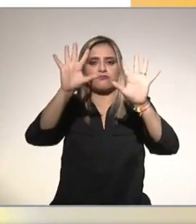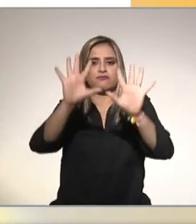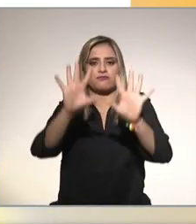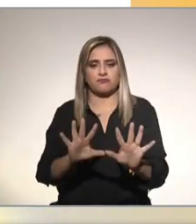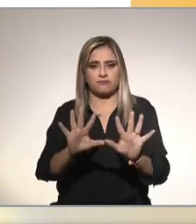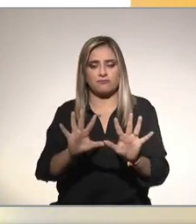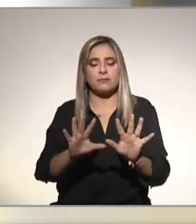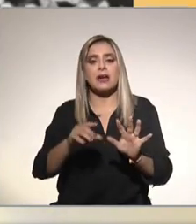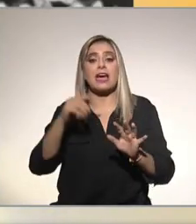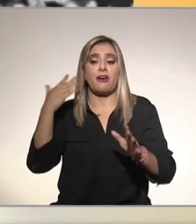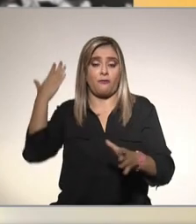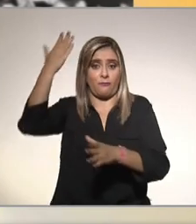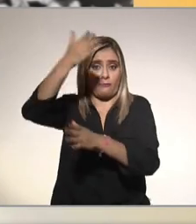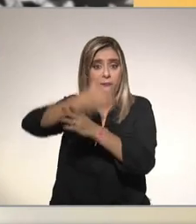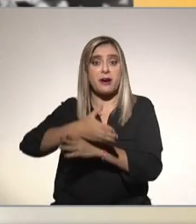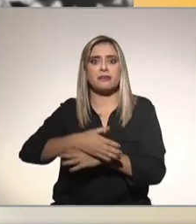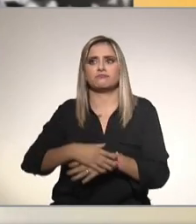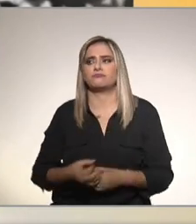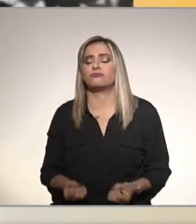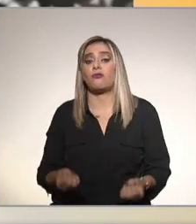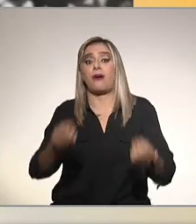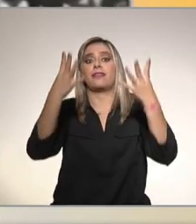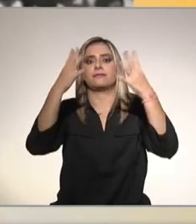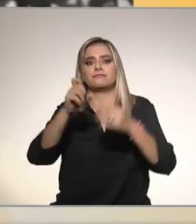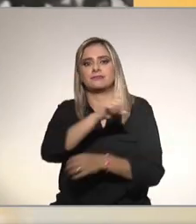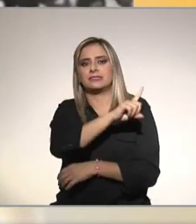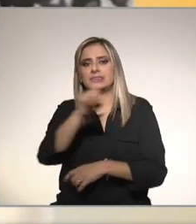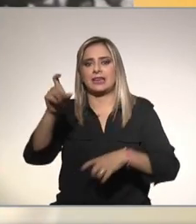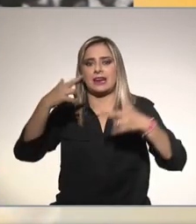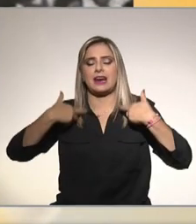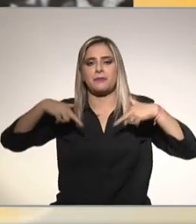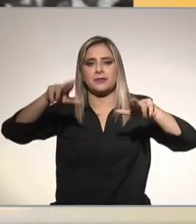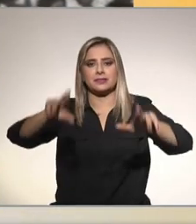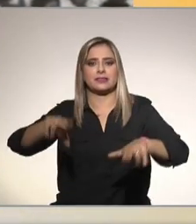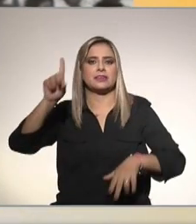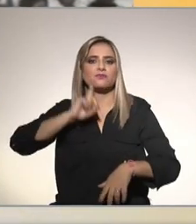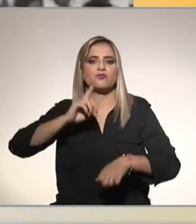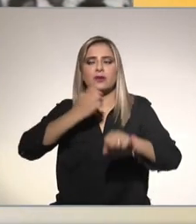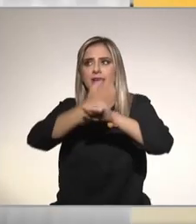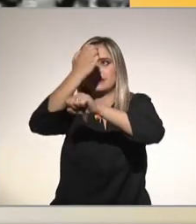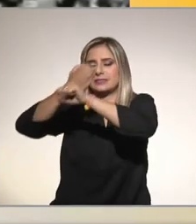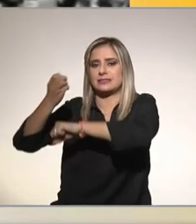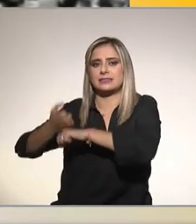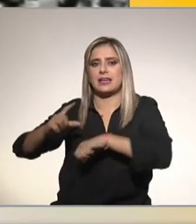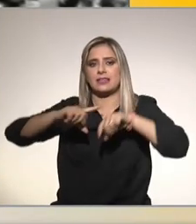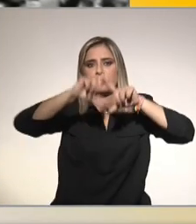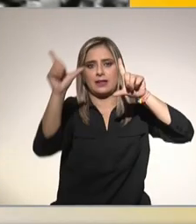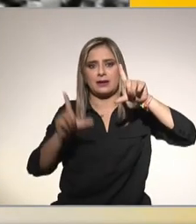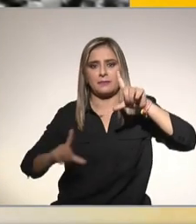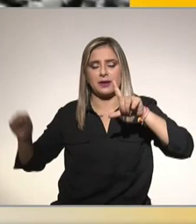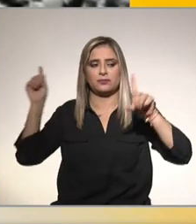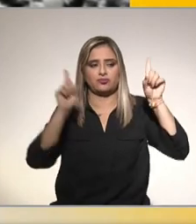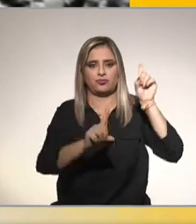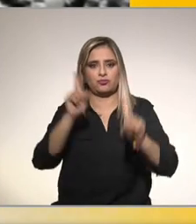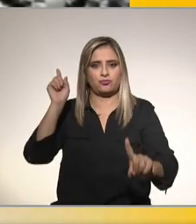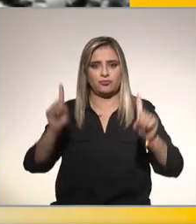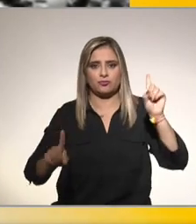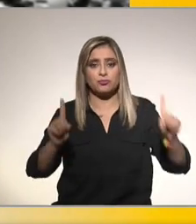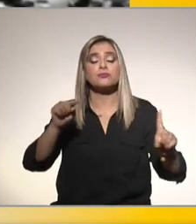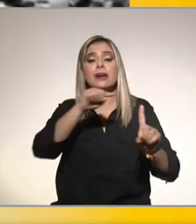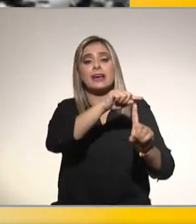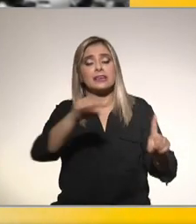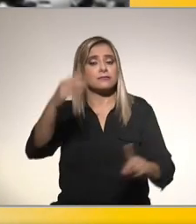al que asistieron más de 100 delegadas de todos los estados del país entre quienes se encontraban las